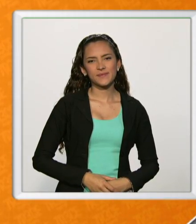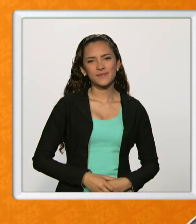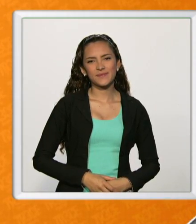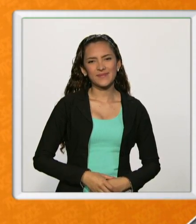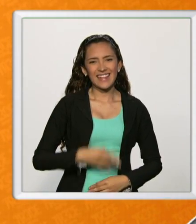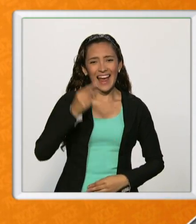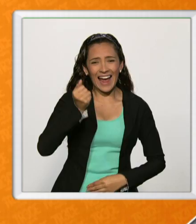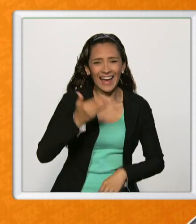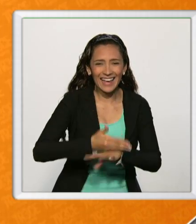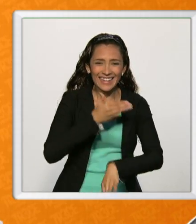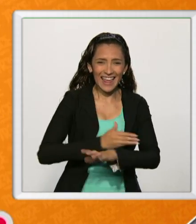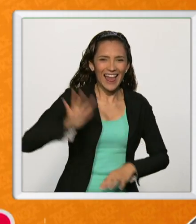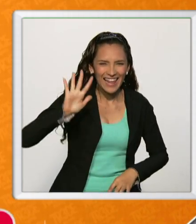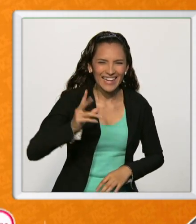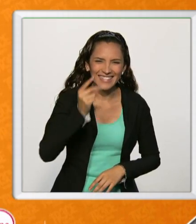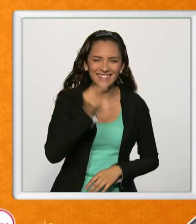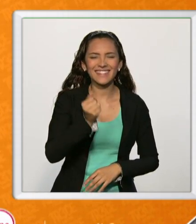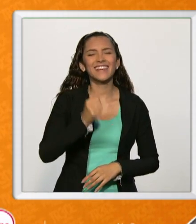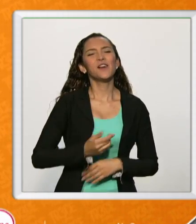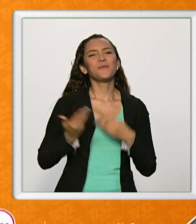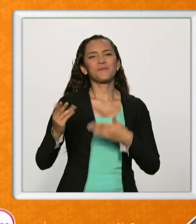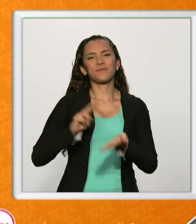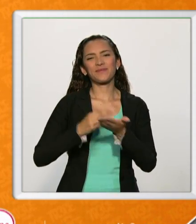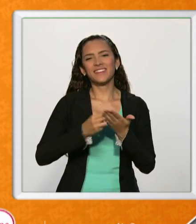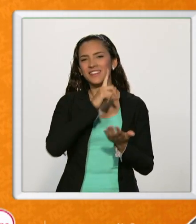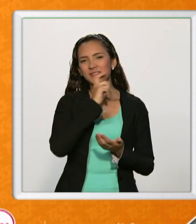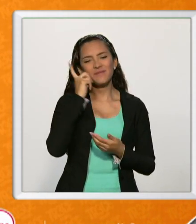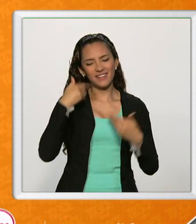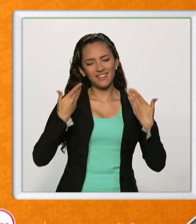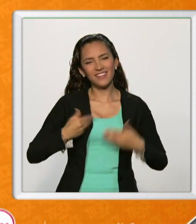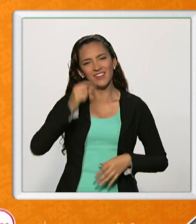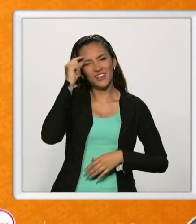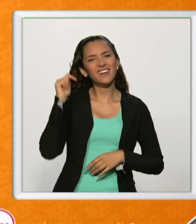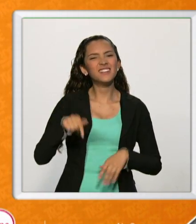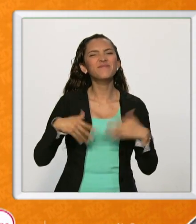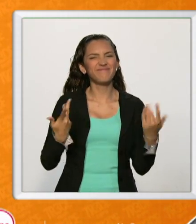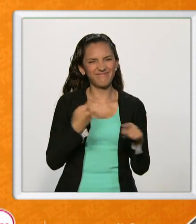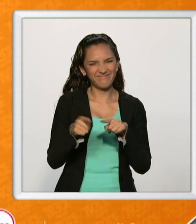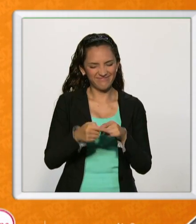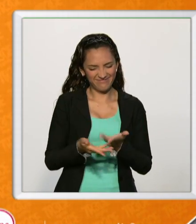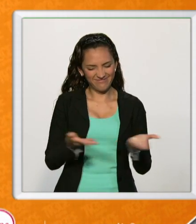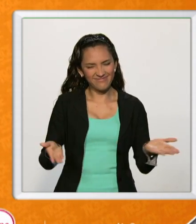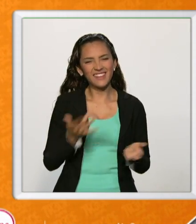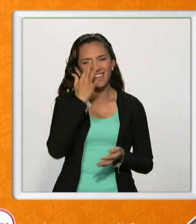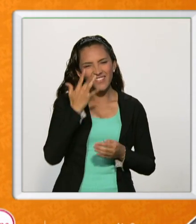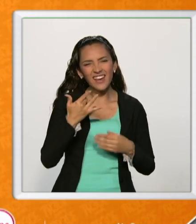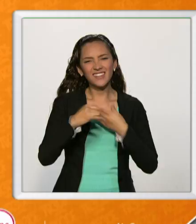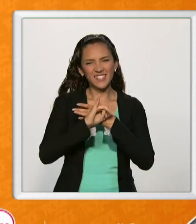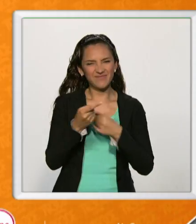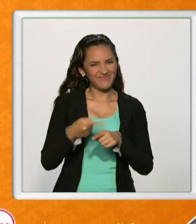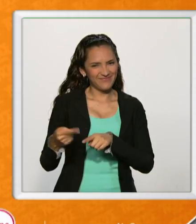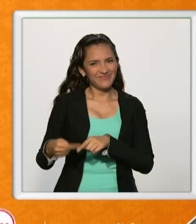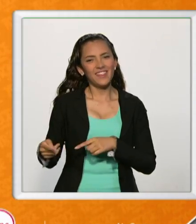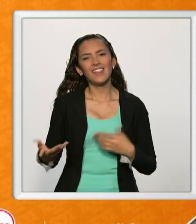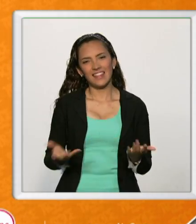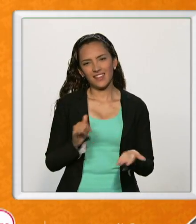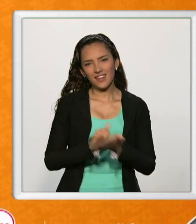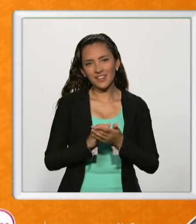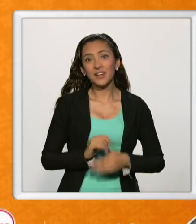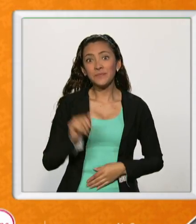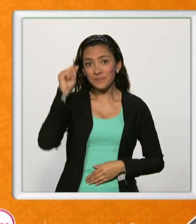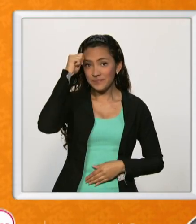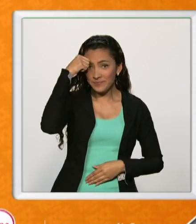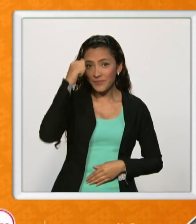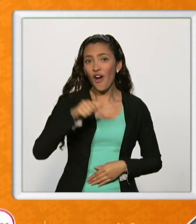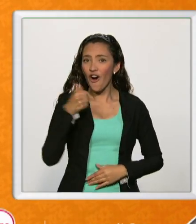Casi me despido antes de tiempo. Ella es Mayra, yo soy López. Aquí en las redes del canal para que ustedes nos sigan y hagamos parte de la misma conversación.